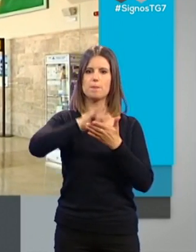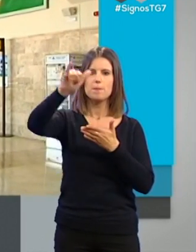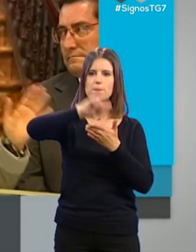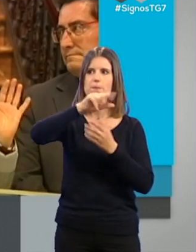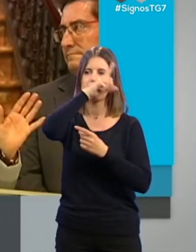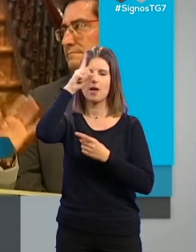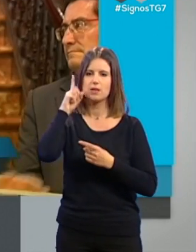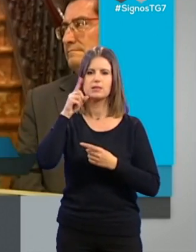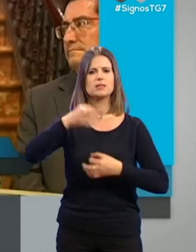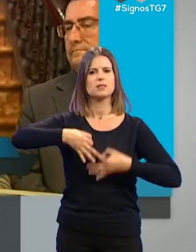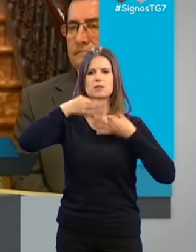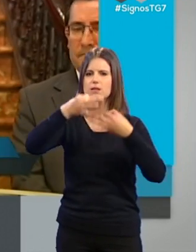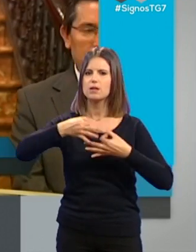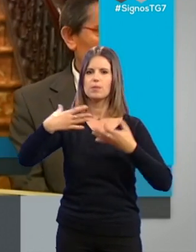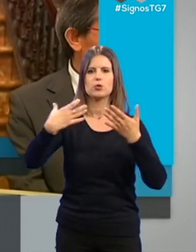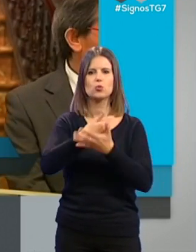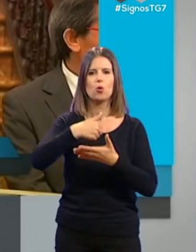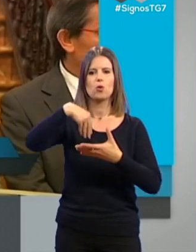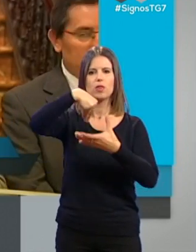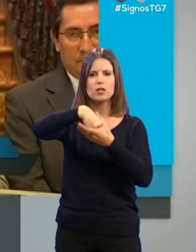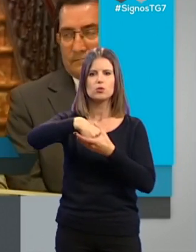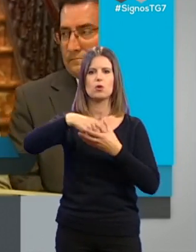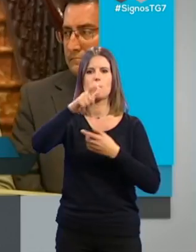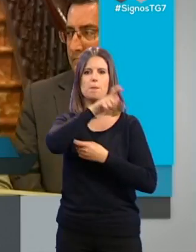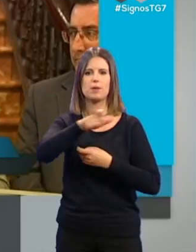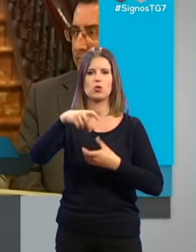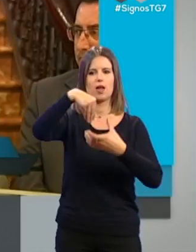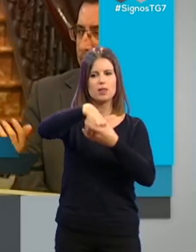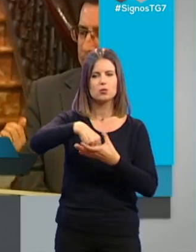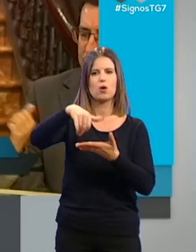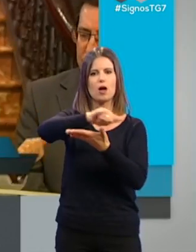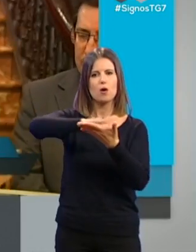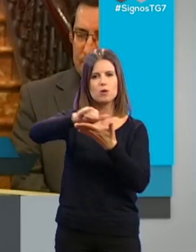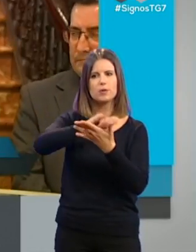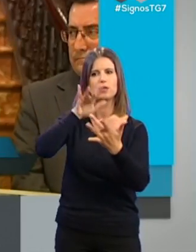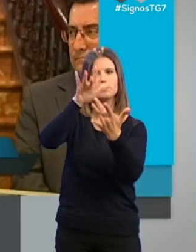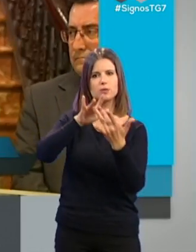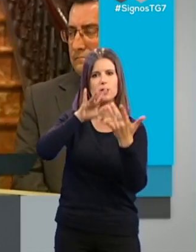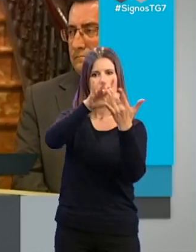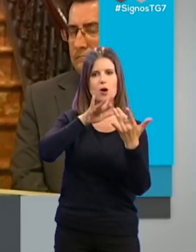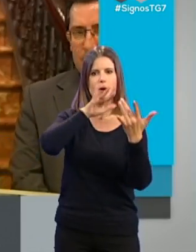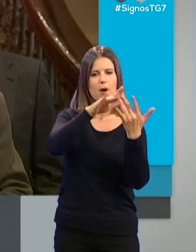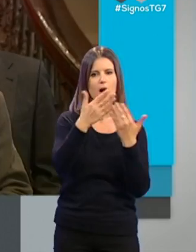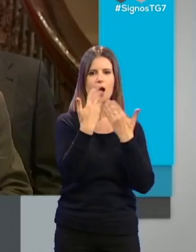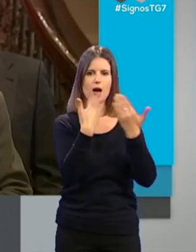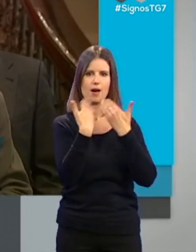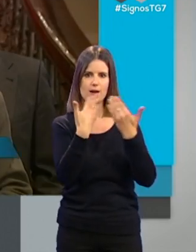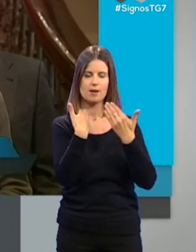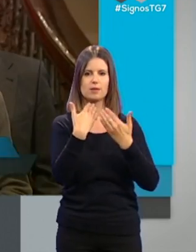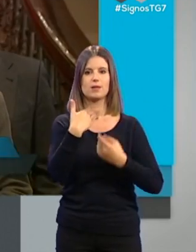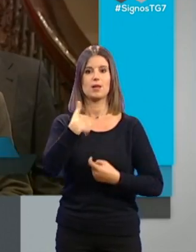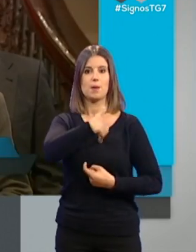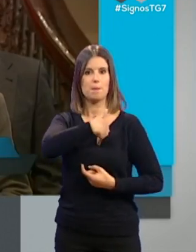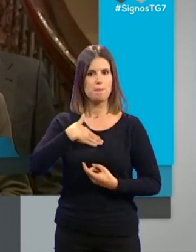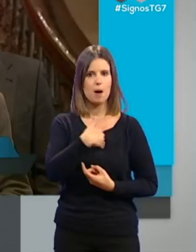siempre, todos los componentes de la mesa del aeropuerto, en continua comunicación y diálogo. El papel